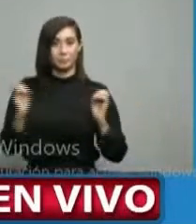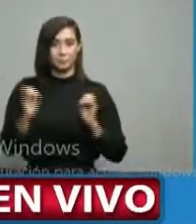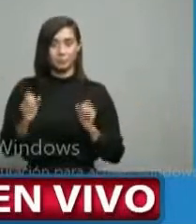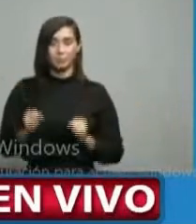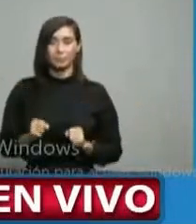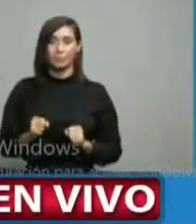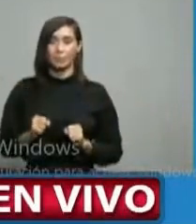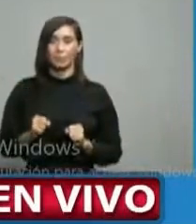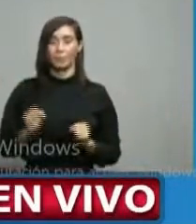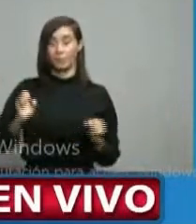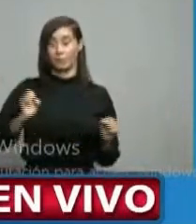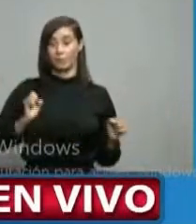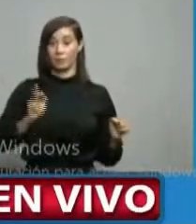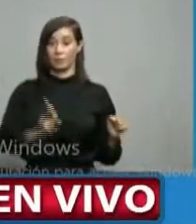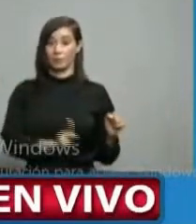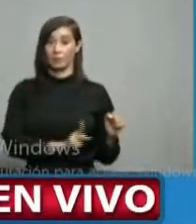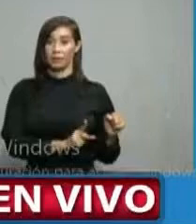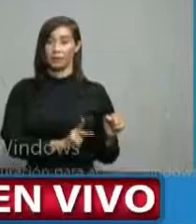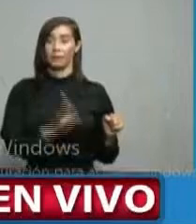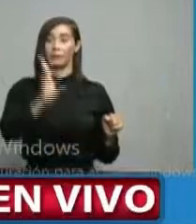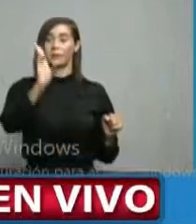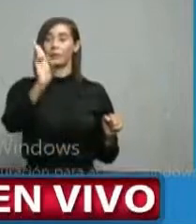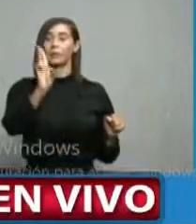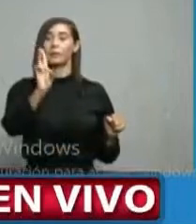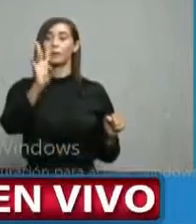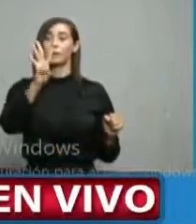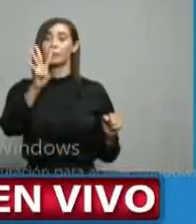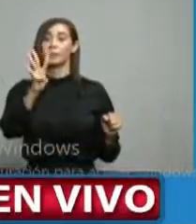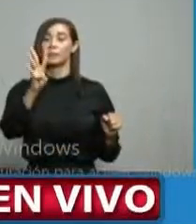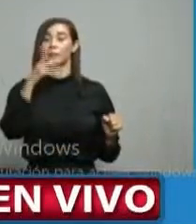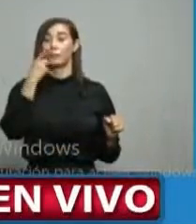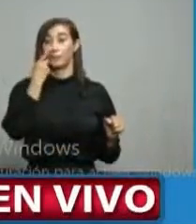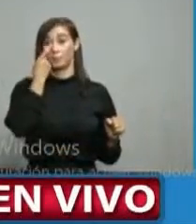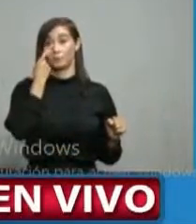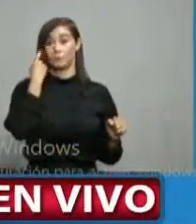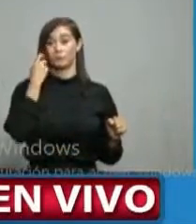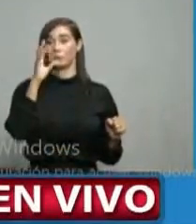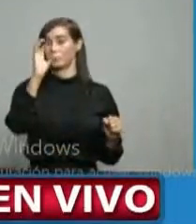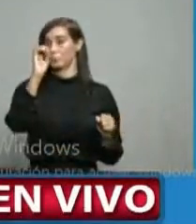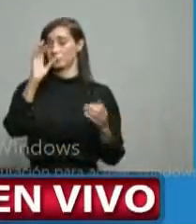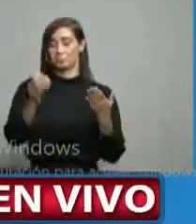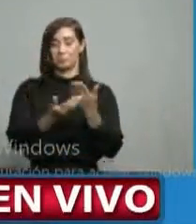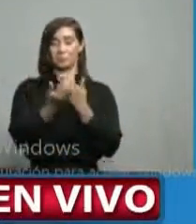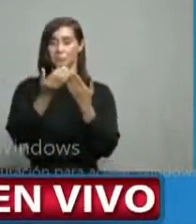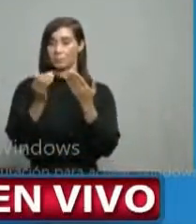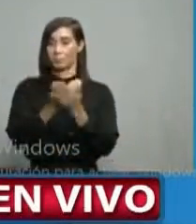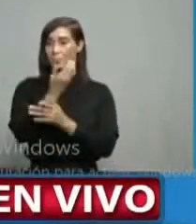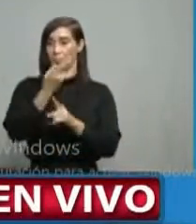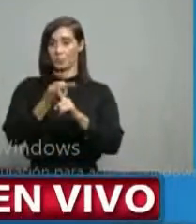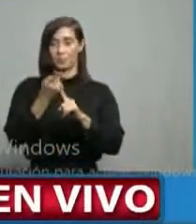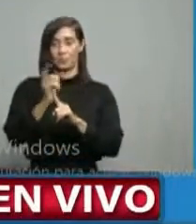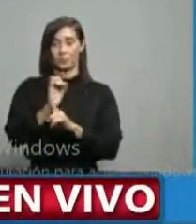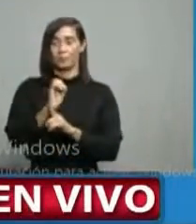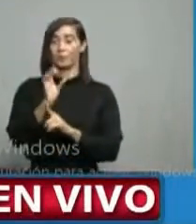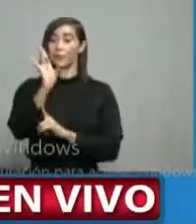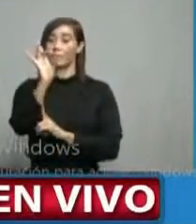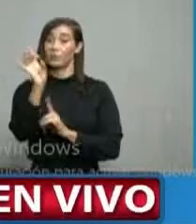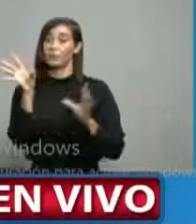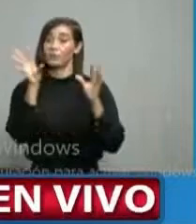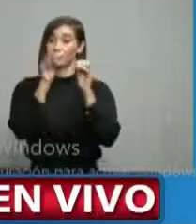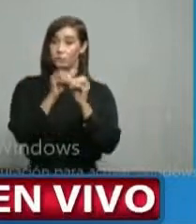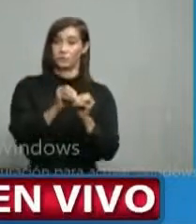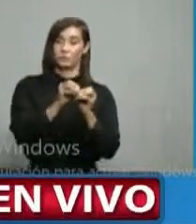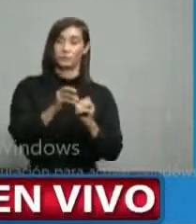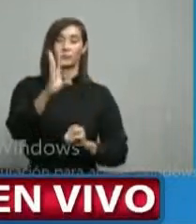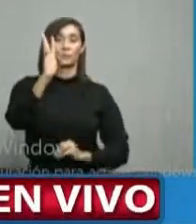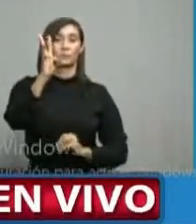Elías Piña, 74 pruebas realizadas, casos nuevos, 8 acumulados,